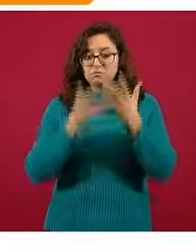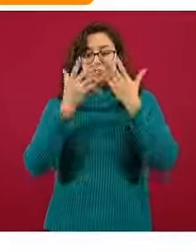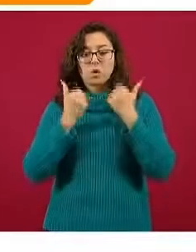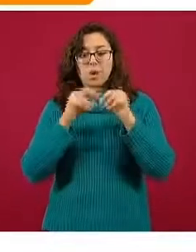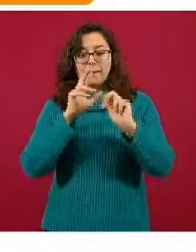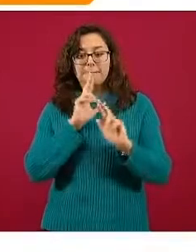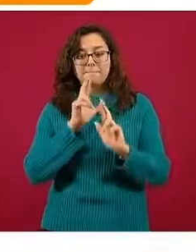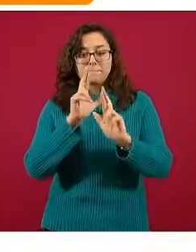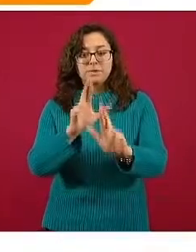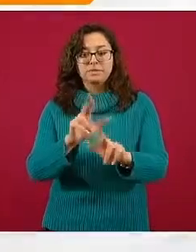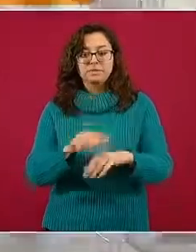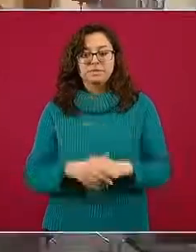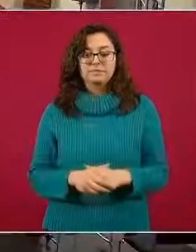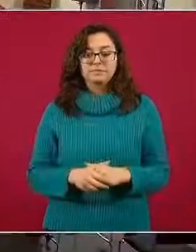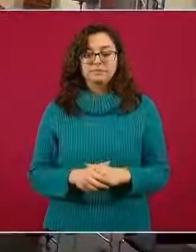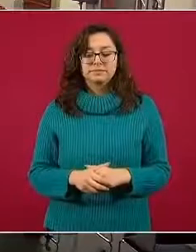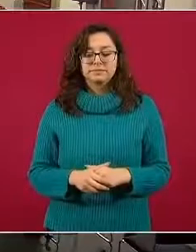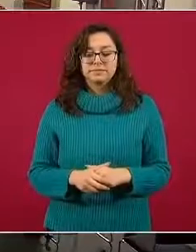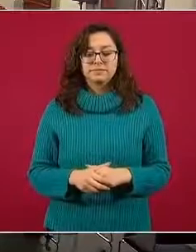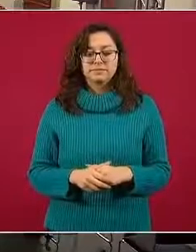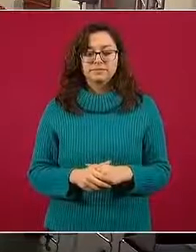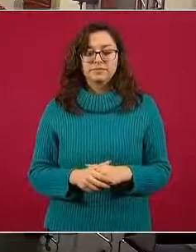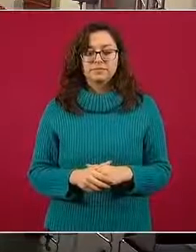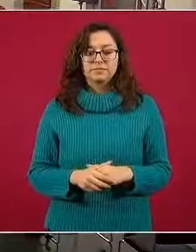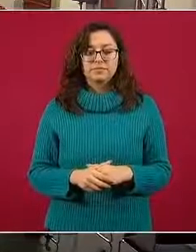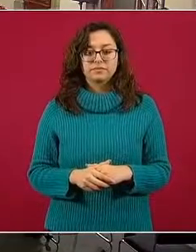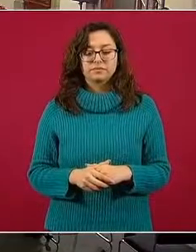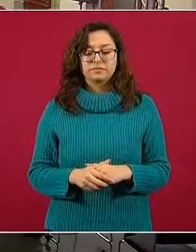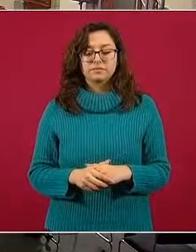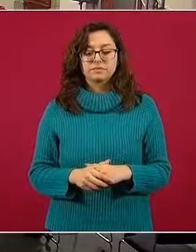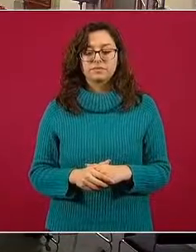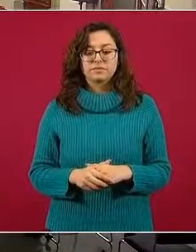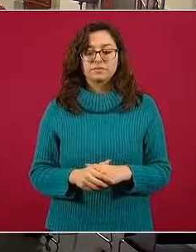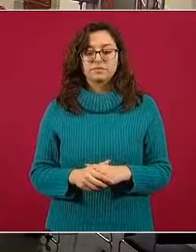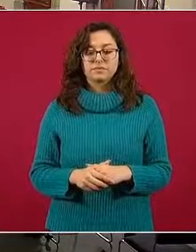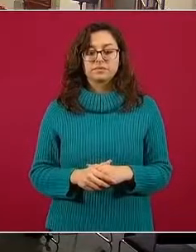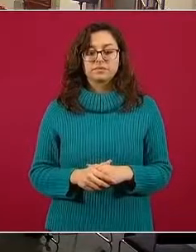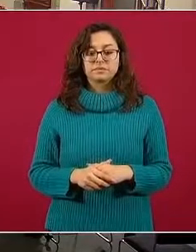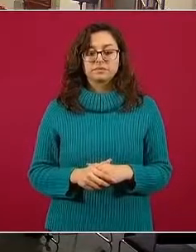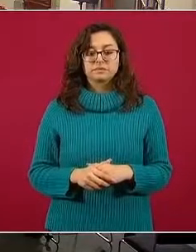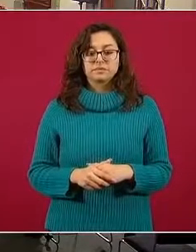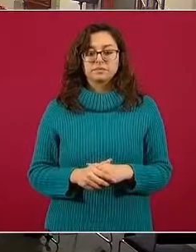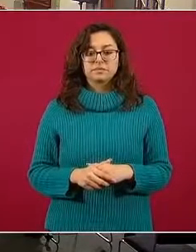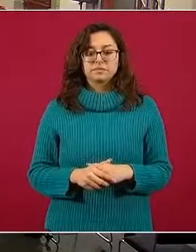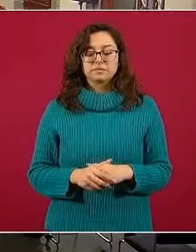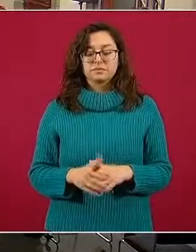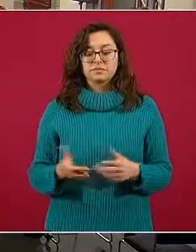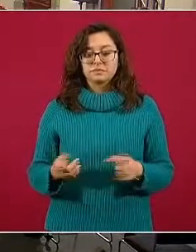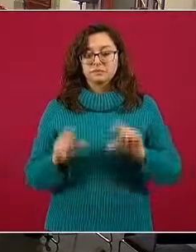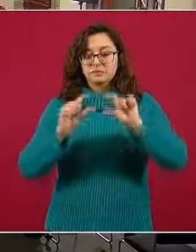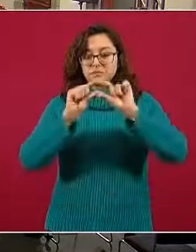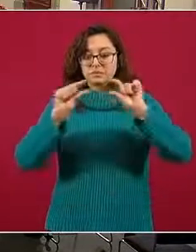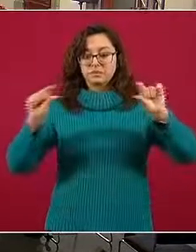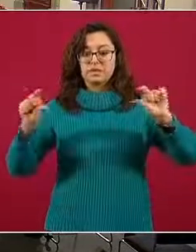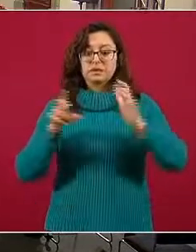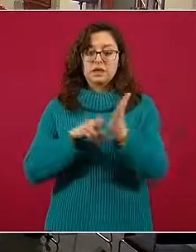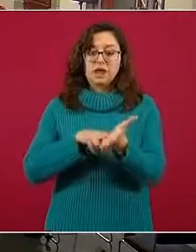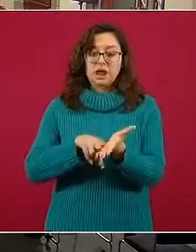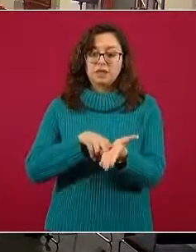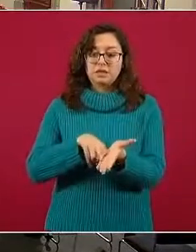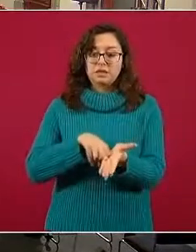Si se fijan, lo dijimos también en su momento, cuando esta barra negra de